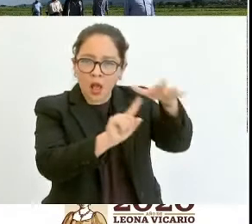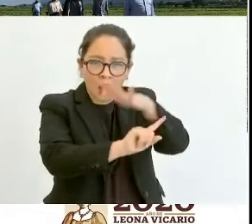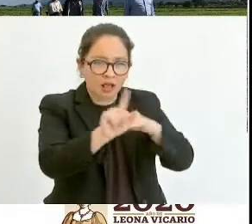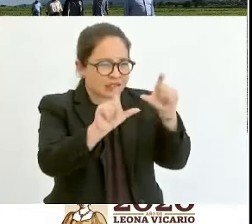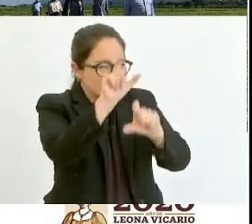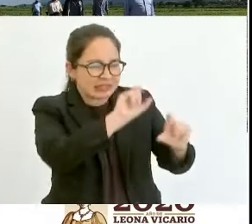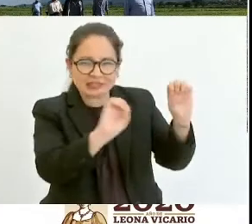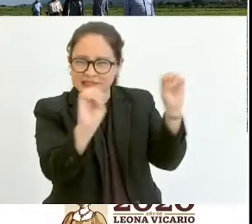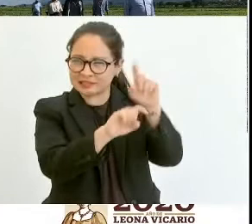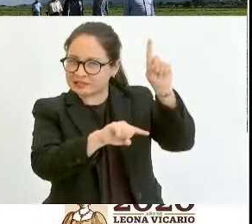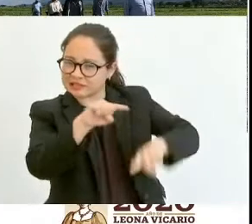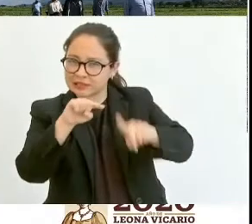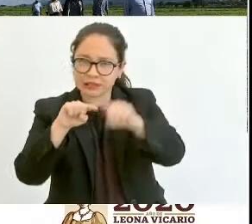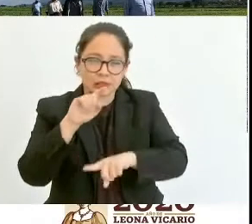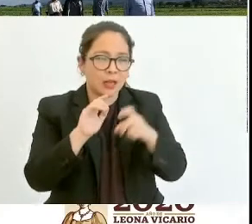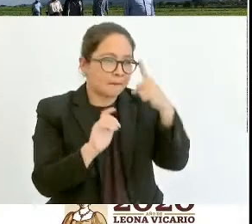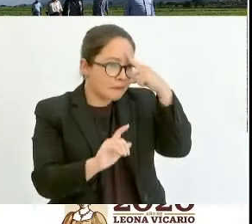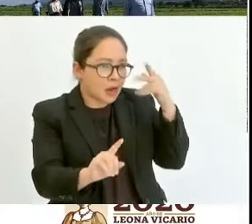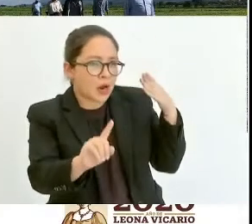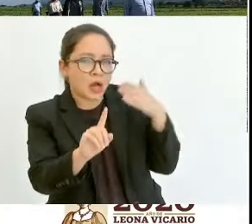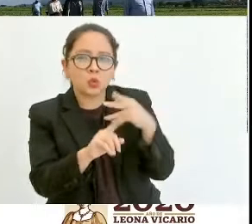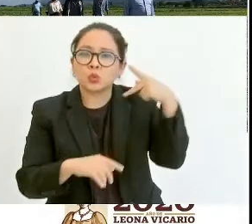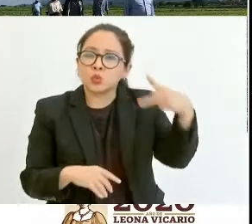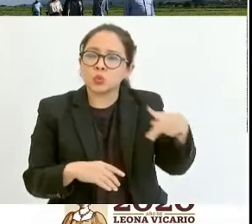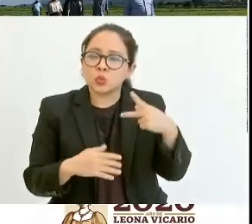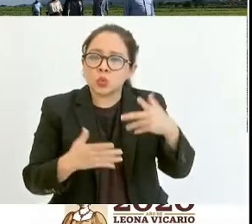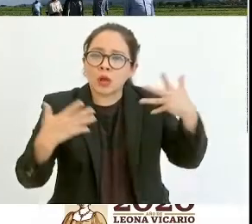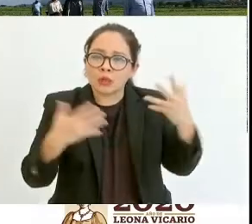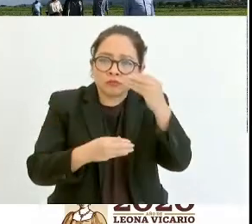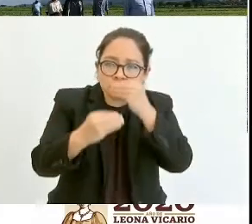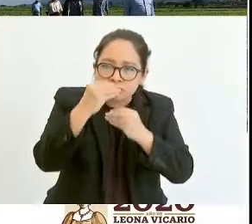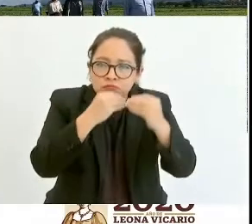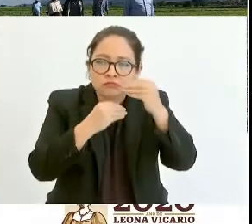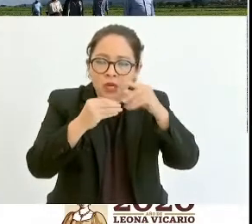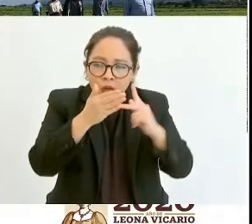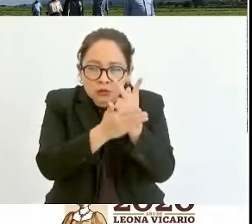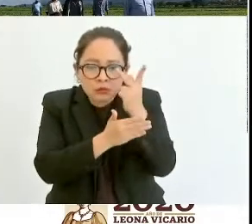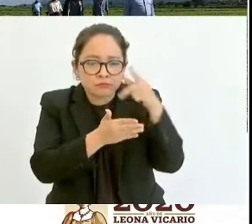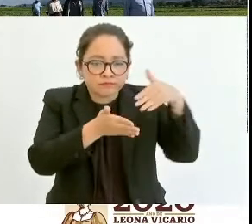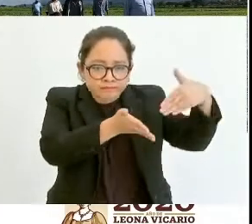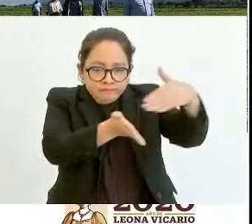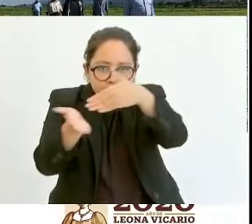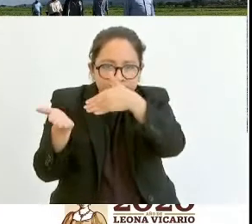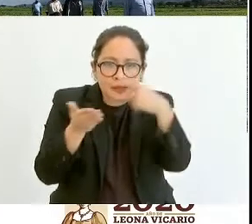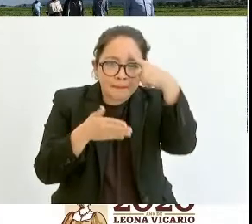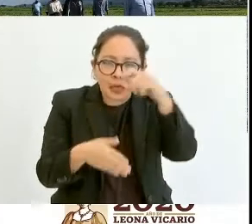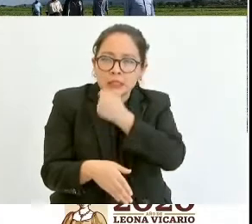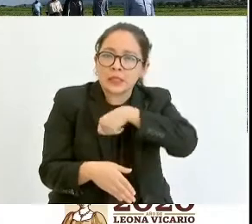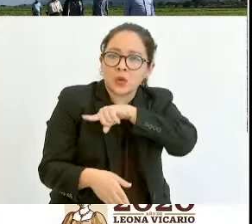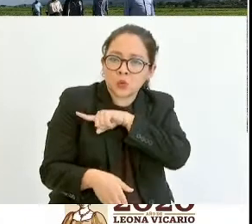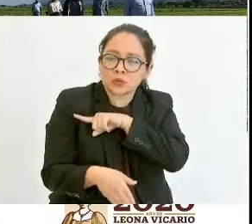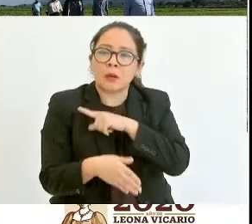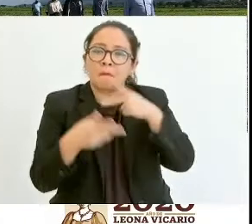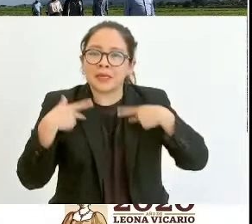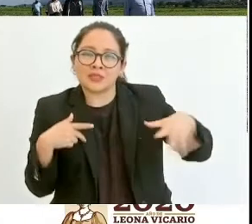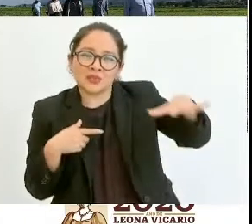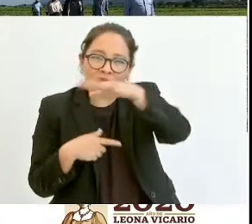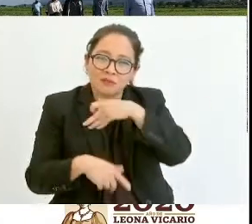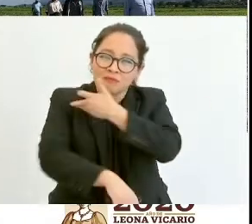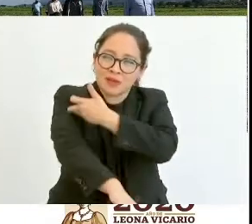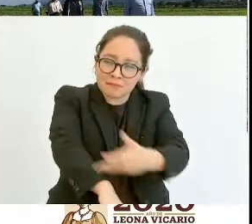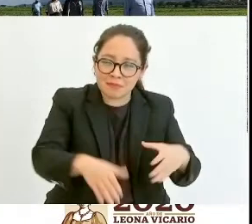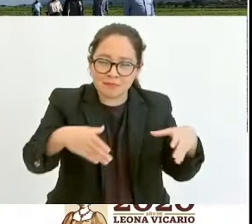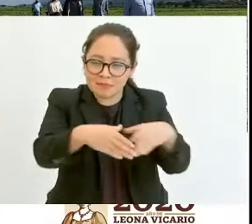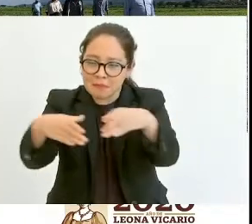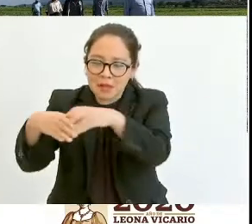buscando que la producción de alimentos esté vinculada a la salud de las personas, de las familias, de la